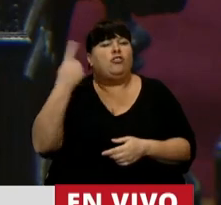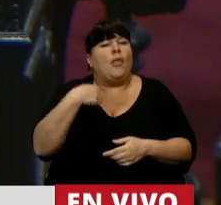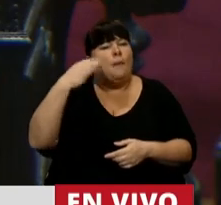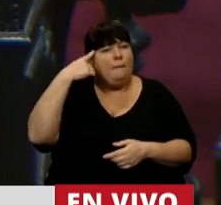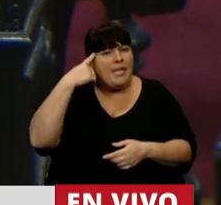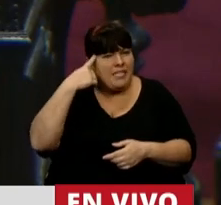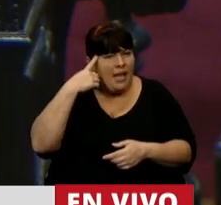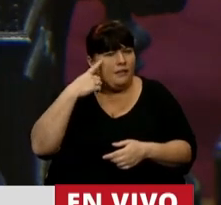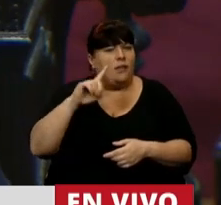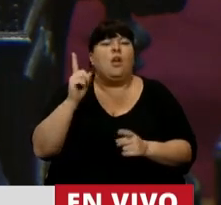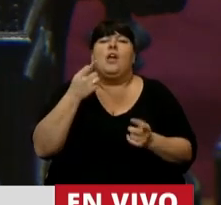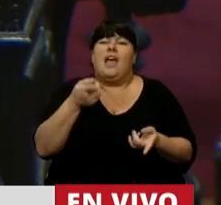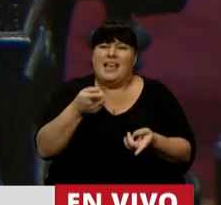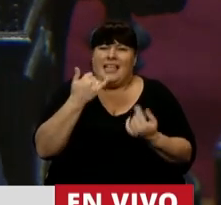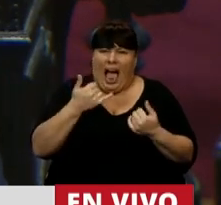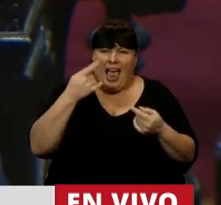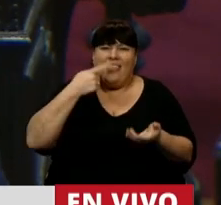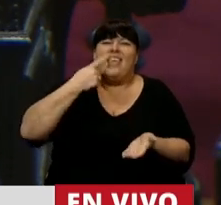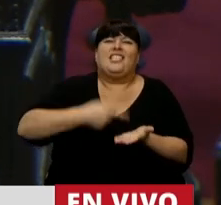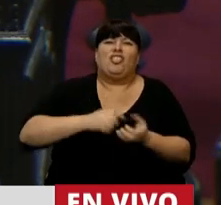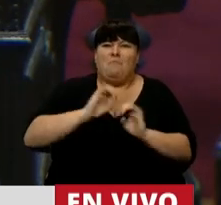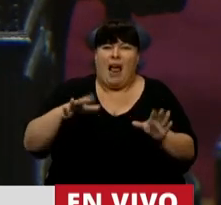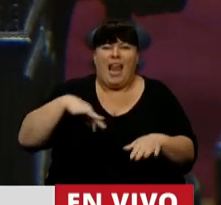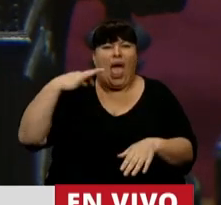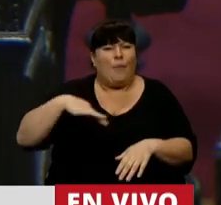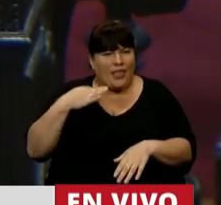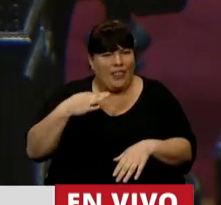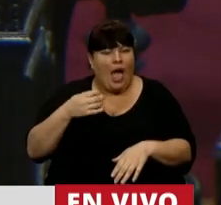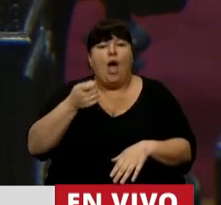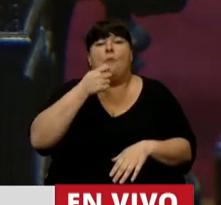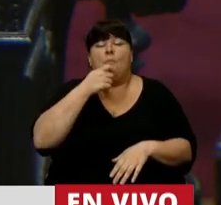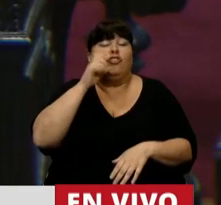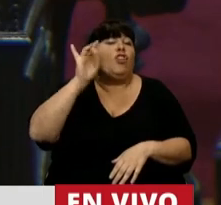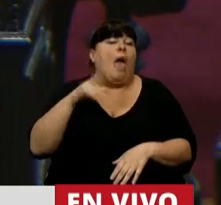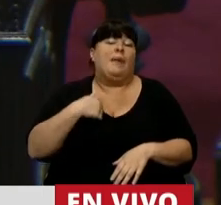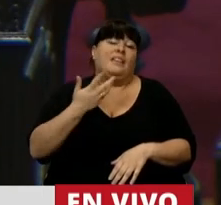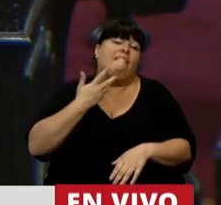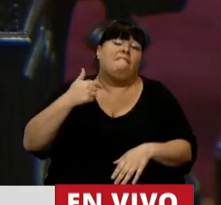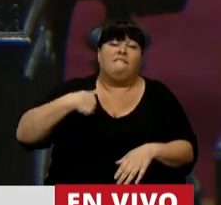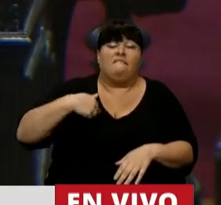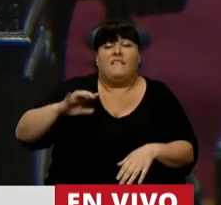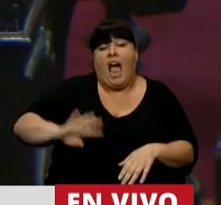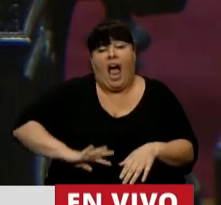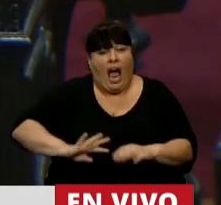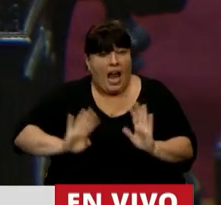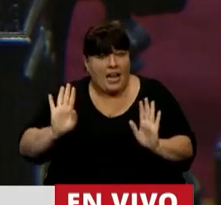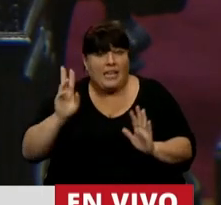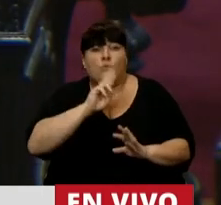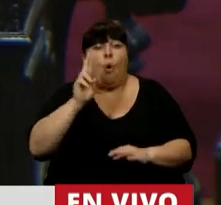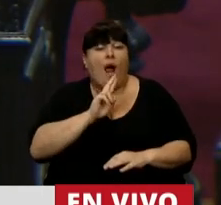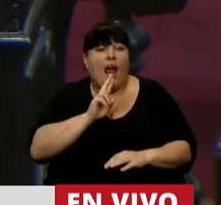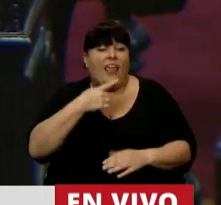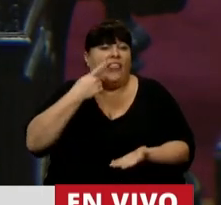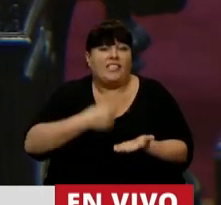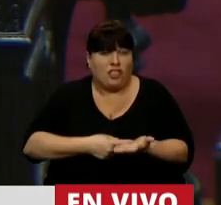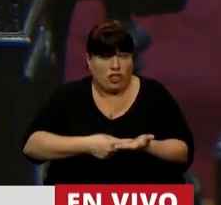es si no existe privación arbitraria de la vida cuando por el solo deseo, por la sola voluntad de la mujer,